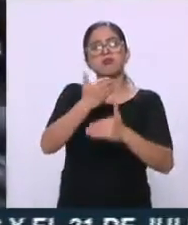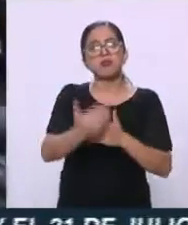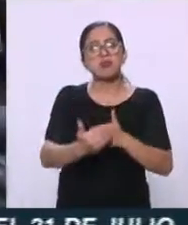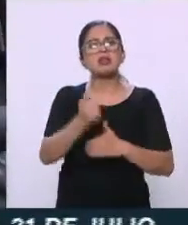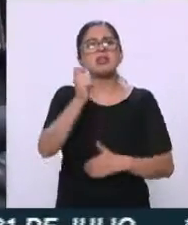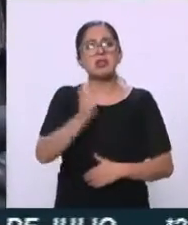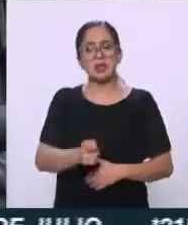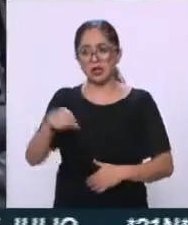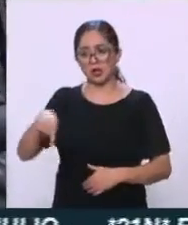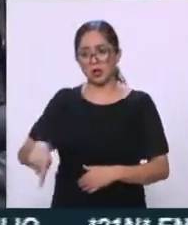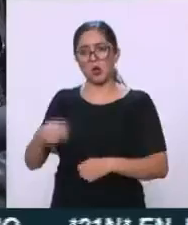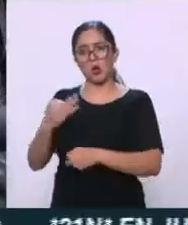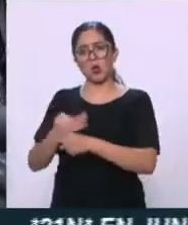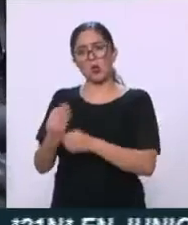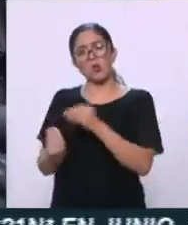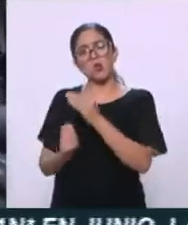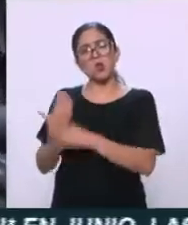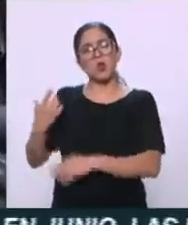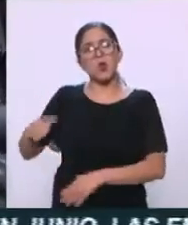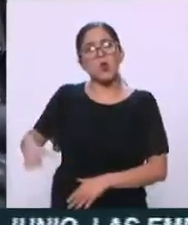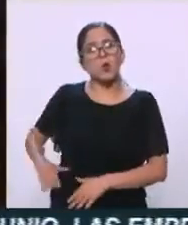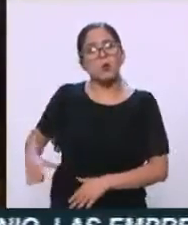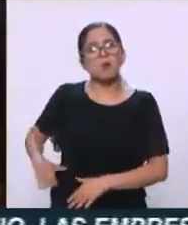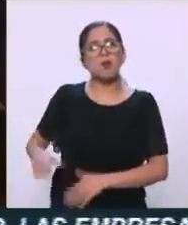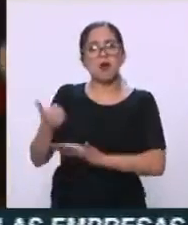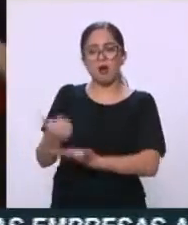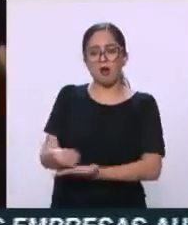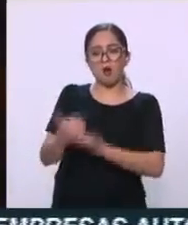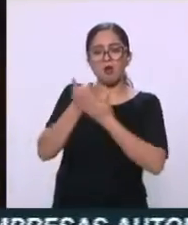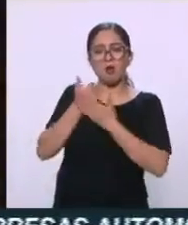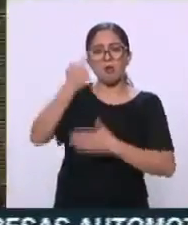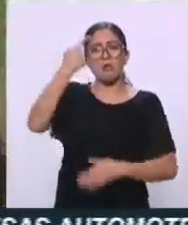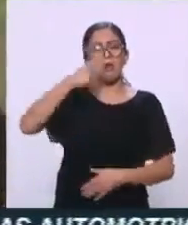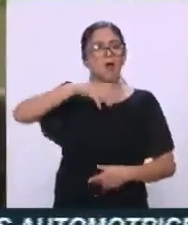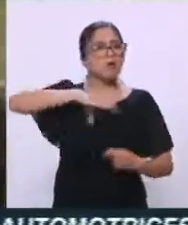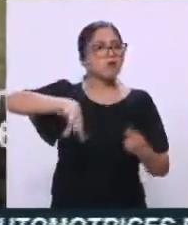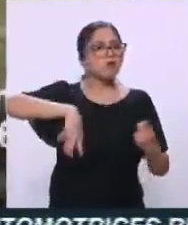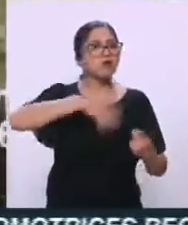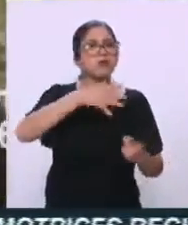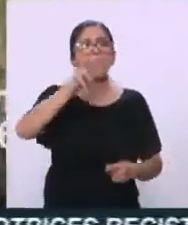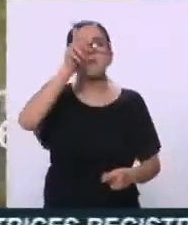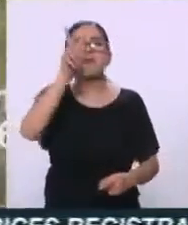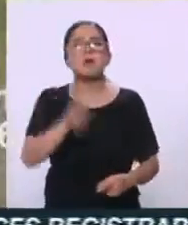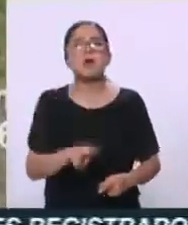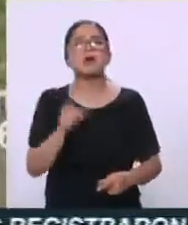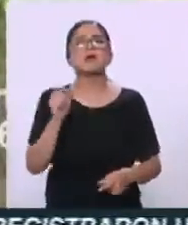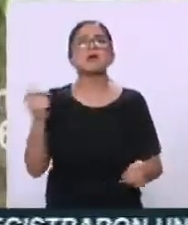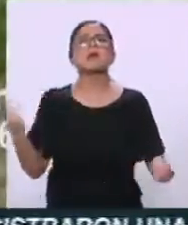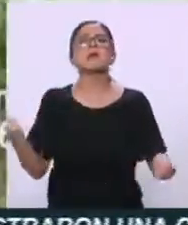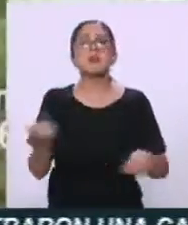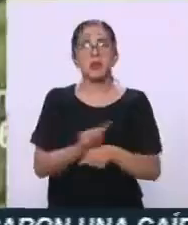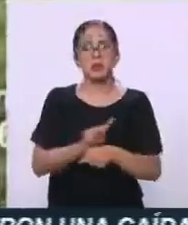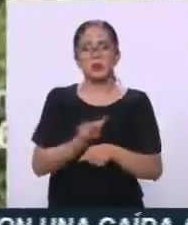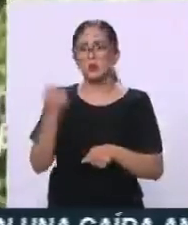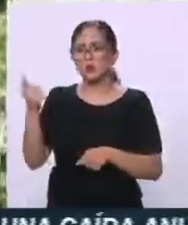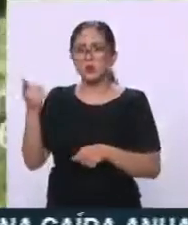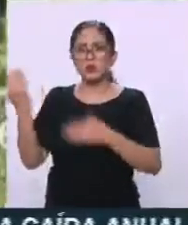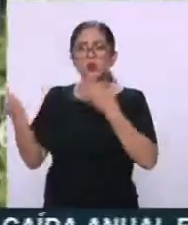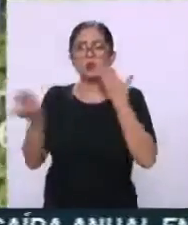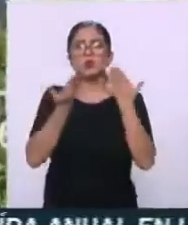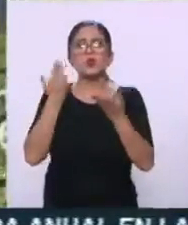dar en la búsqueda de la verdad, en establecer el paradero de los estudiantes. Obviamente falta ahora